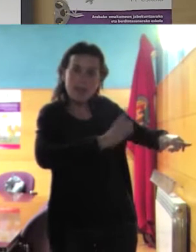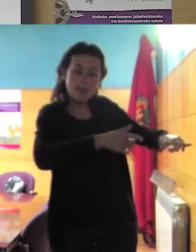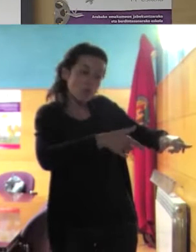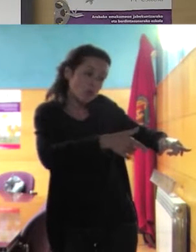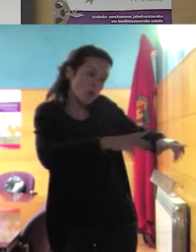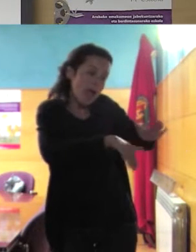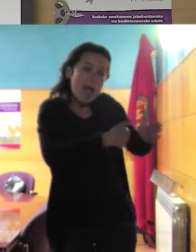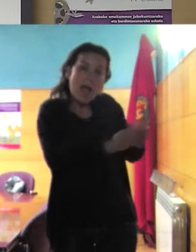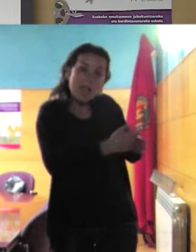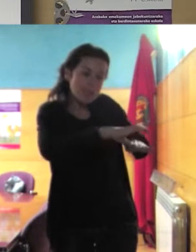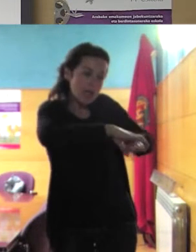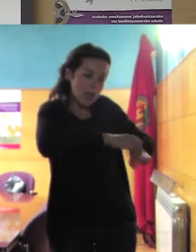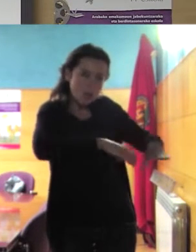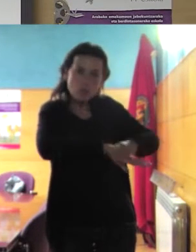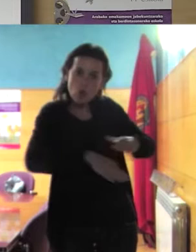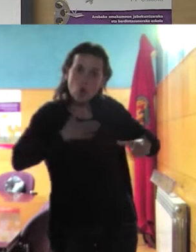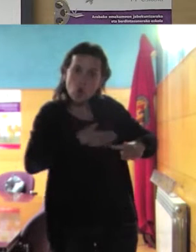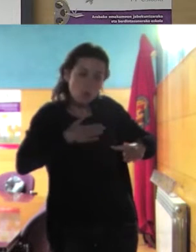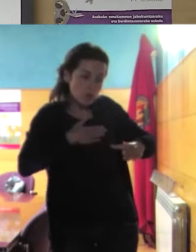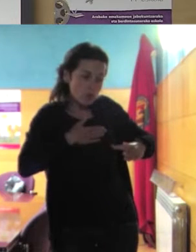condiciones no entras en el aula